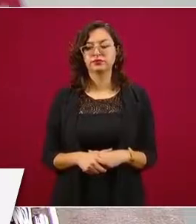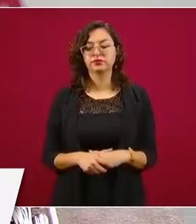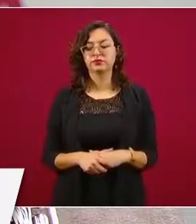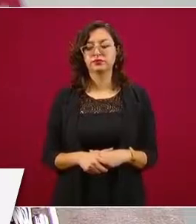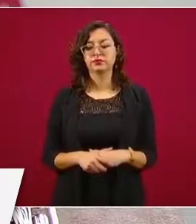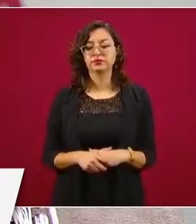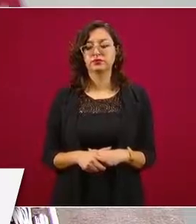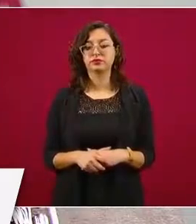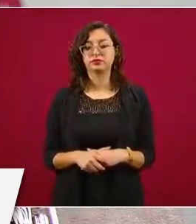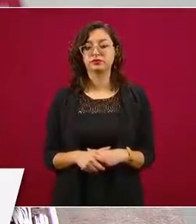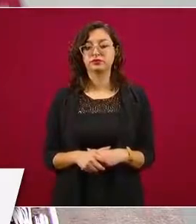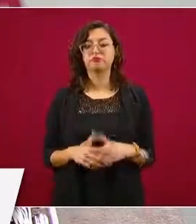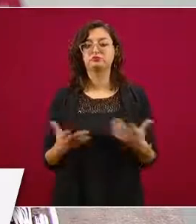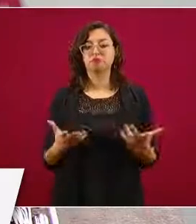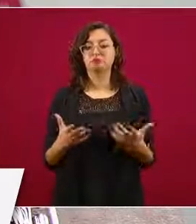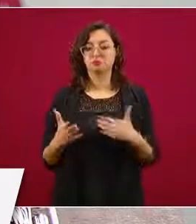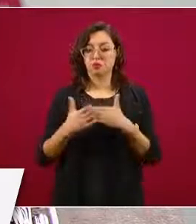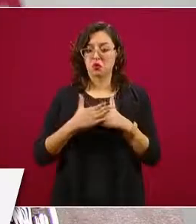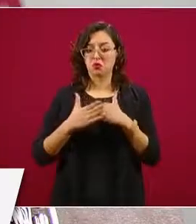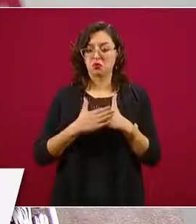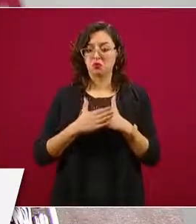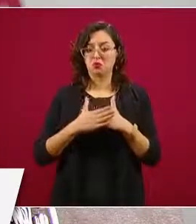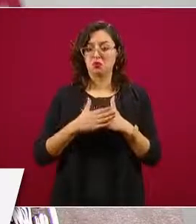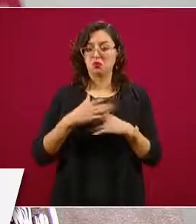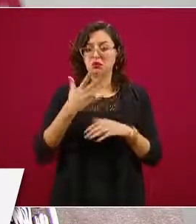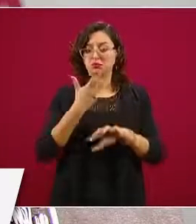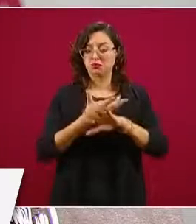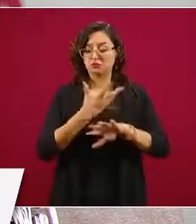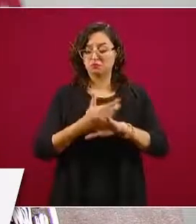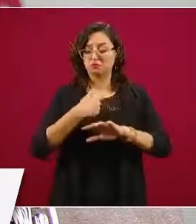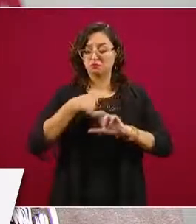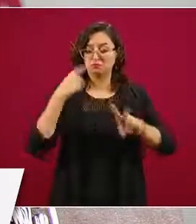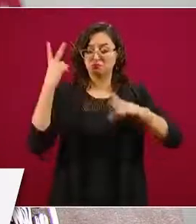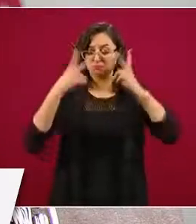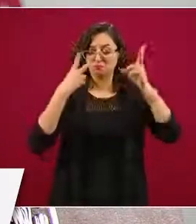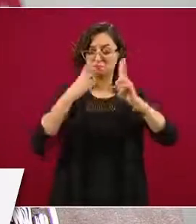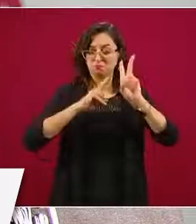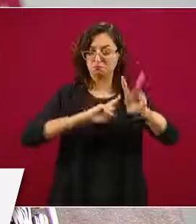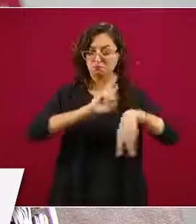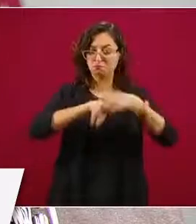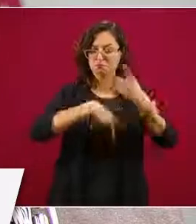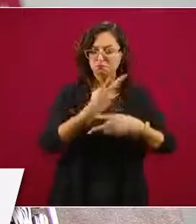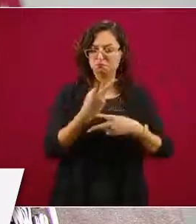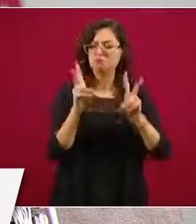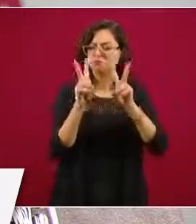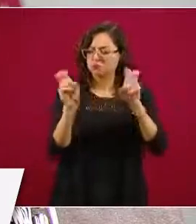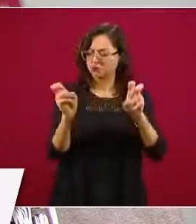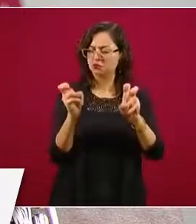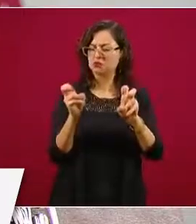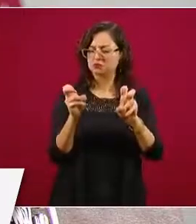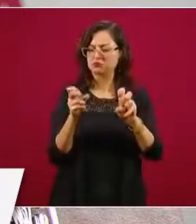importante, el que se